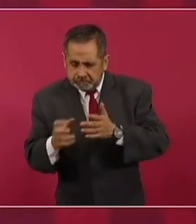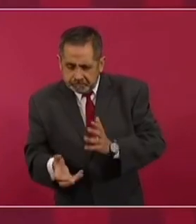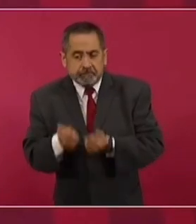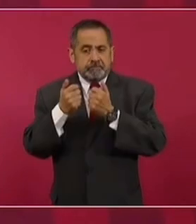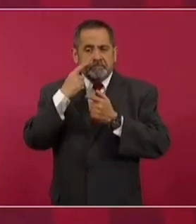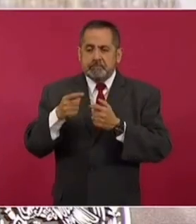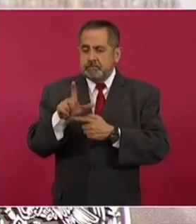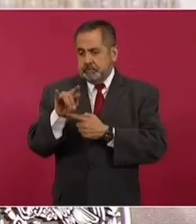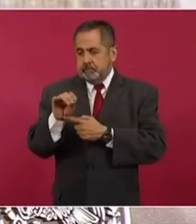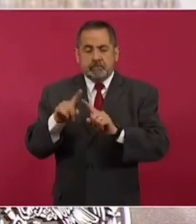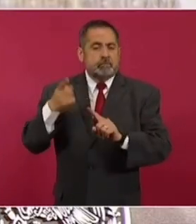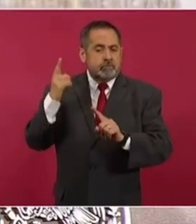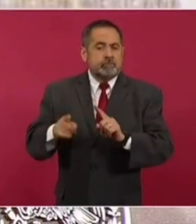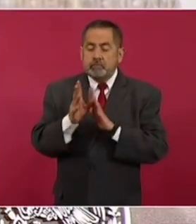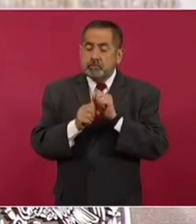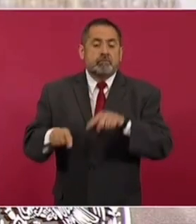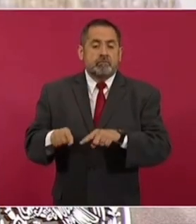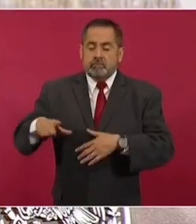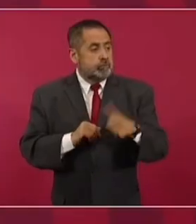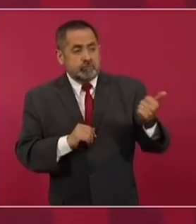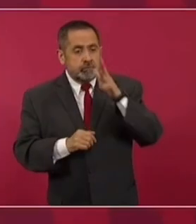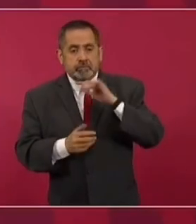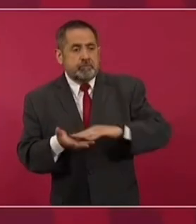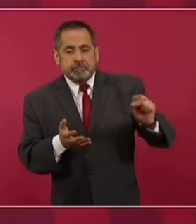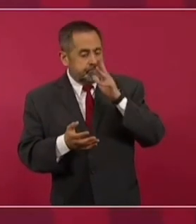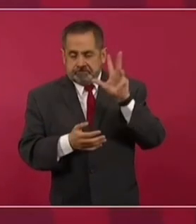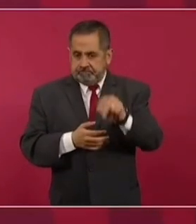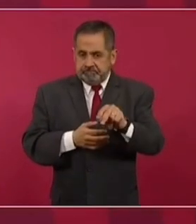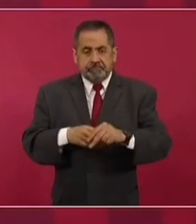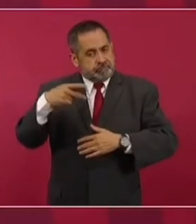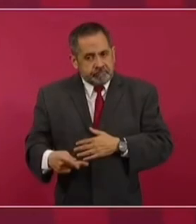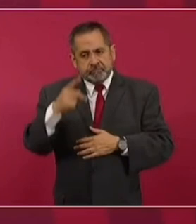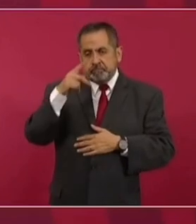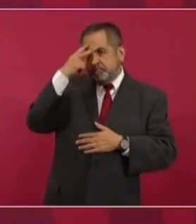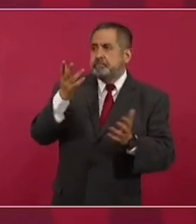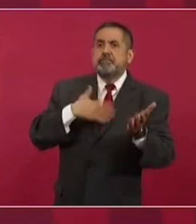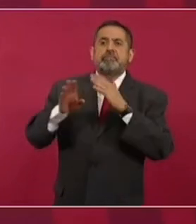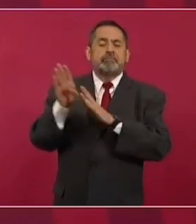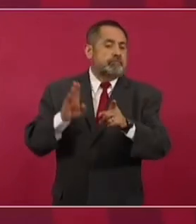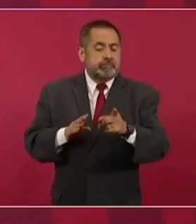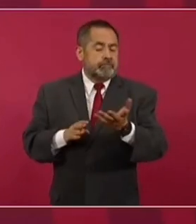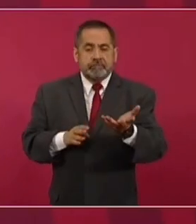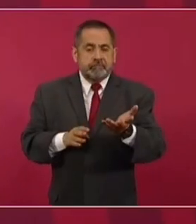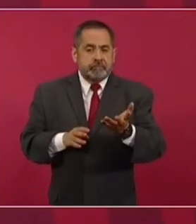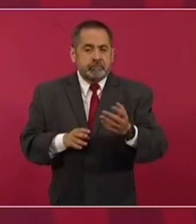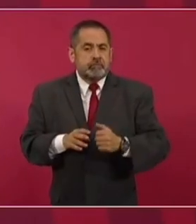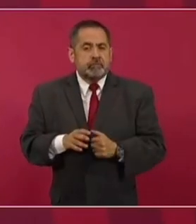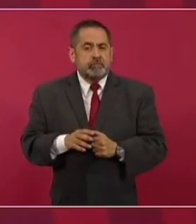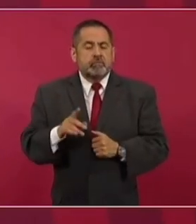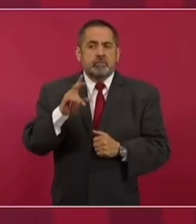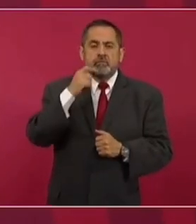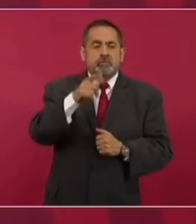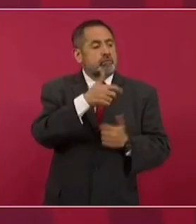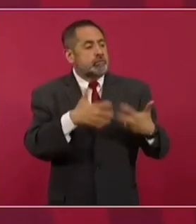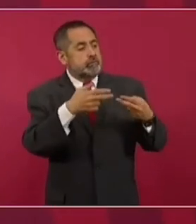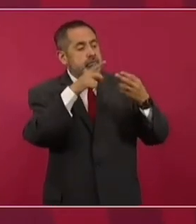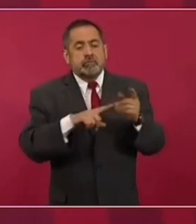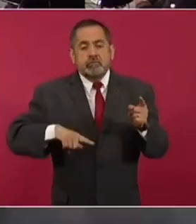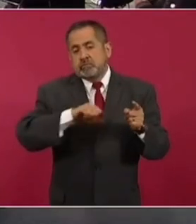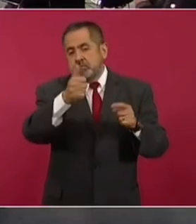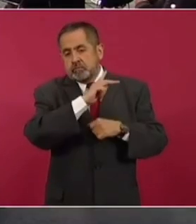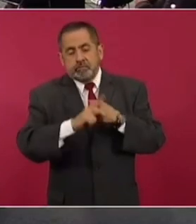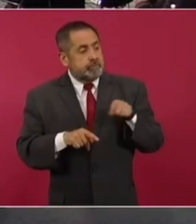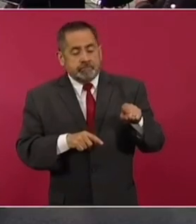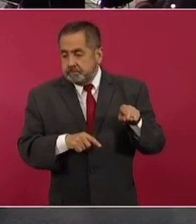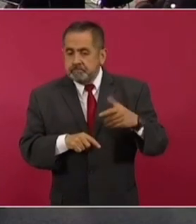mandato constitucional o el Estado mexicano para el desarrollo de México, porque no queremos que ninguna empresa, ningún gobierno extranjero